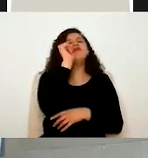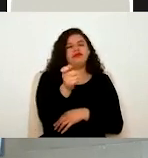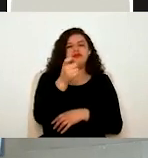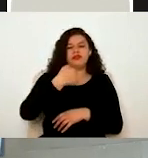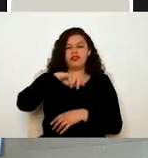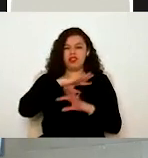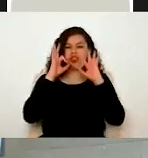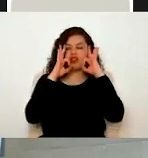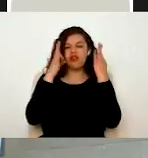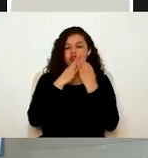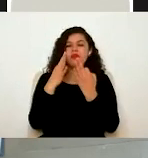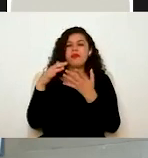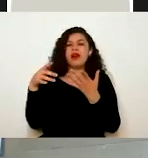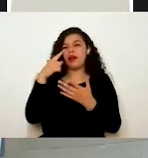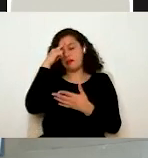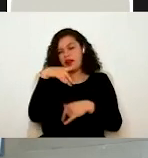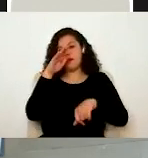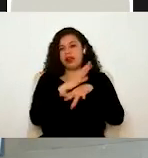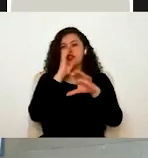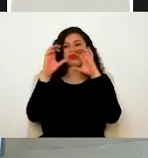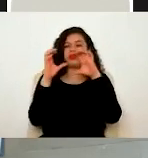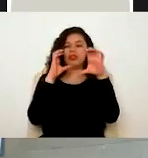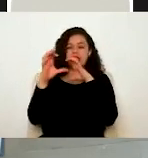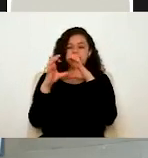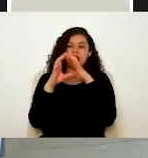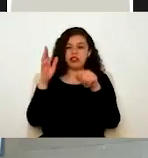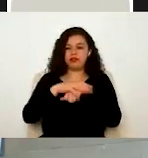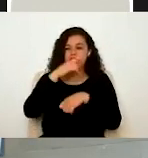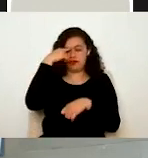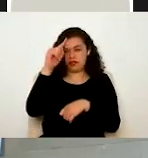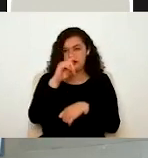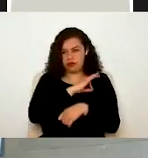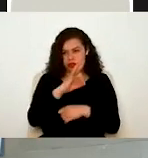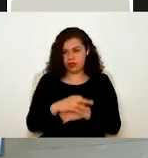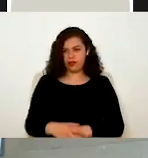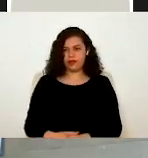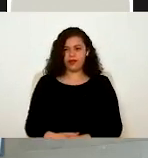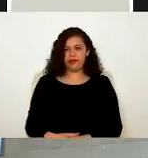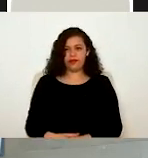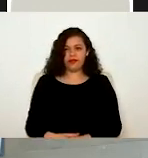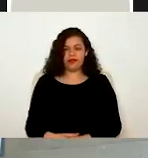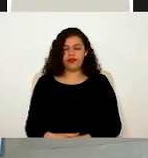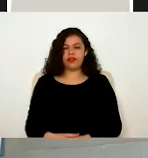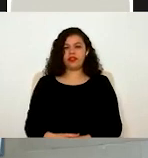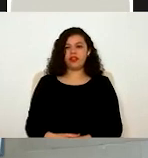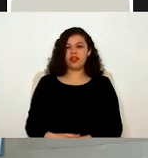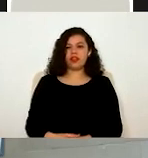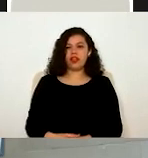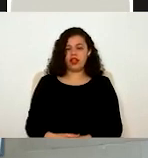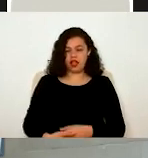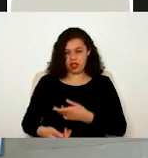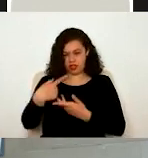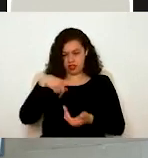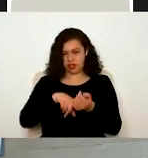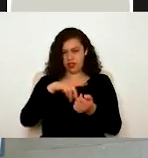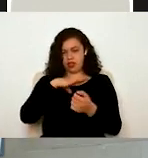medio para facilitar y mejorar la comunicación. En ella podemos contener toda la información que se genera en la